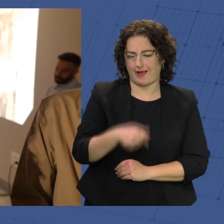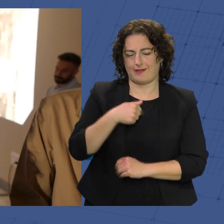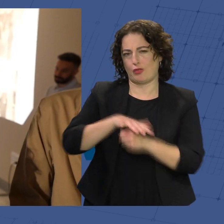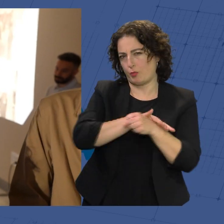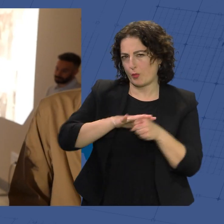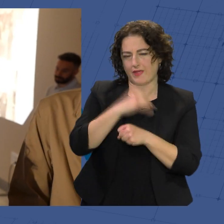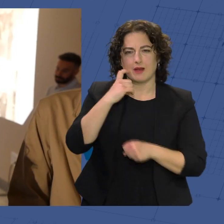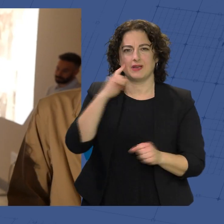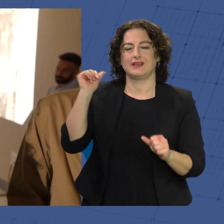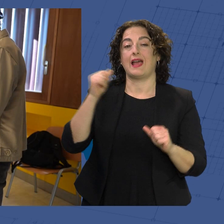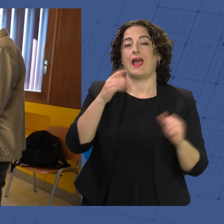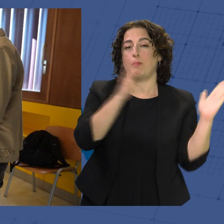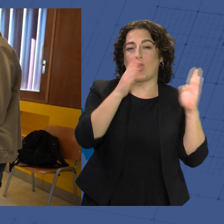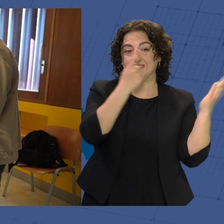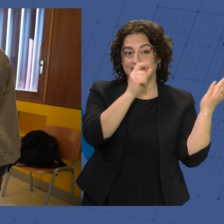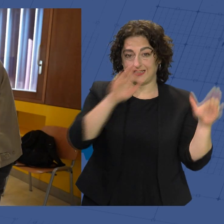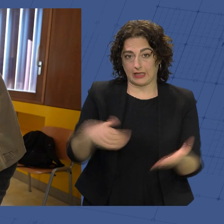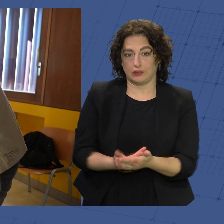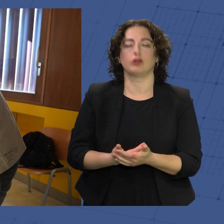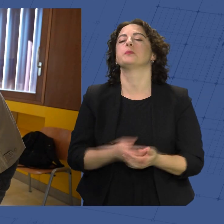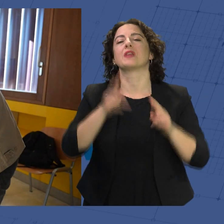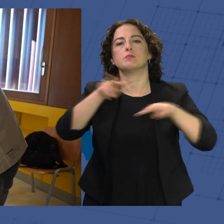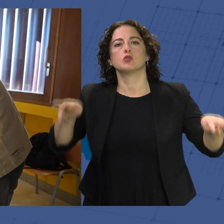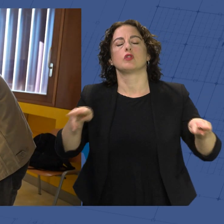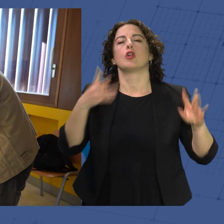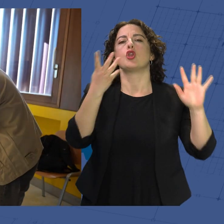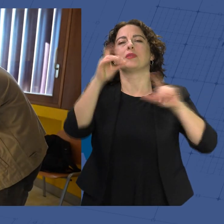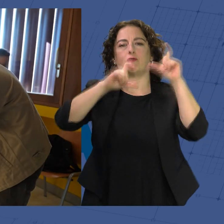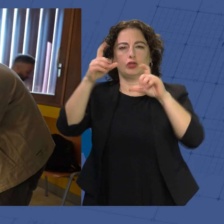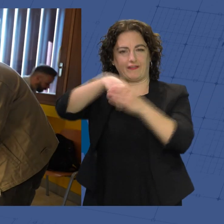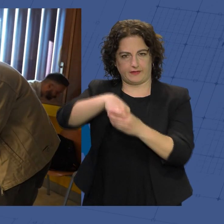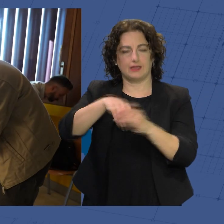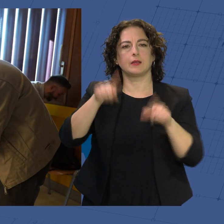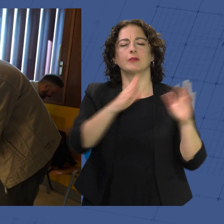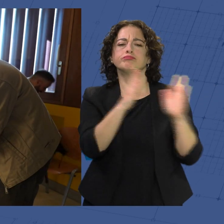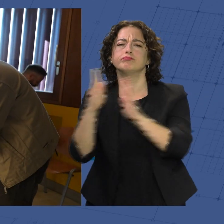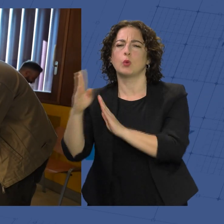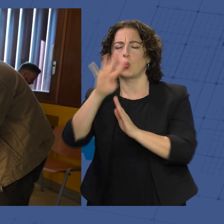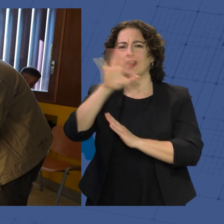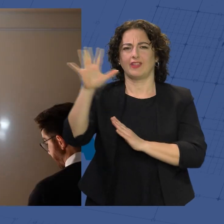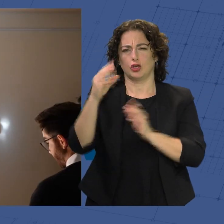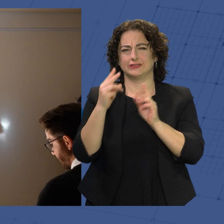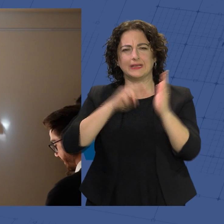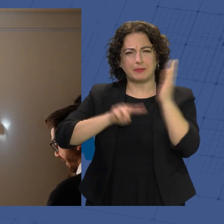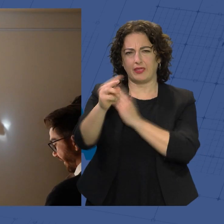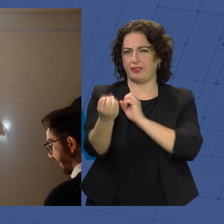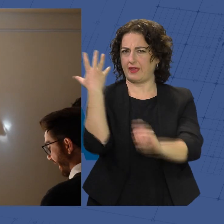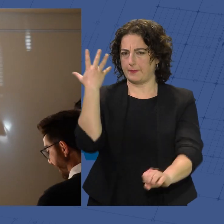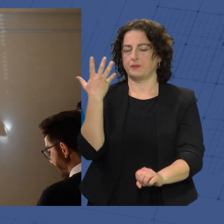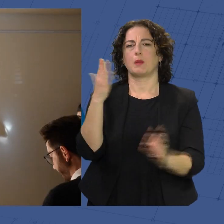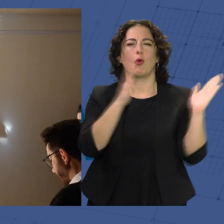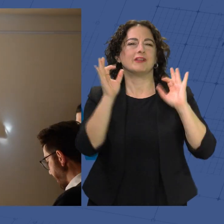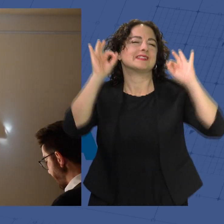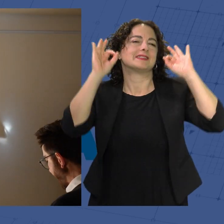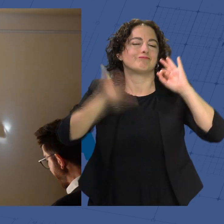desde la década de los 60. Asimismo, la exposición cuenta con 90 fotografías ordenadas en 45 transparencias que mostrarán momentos inéditos de